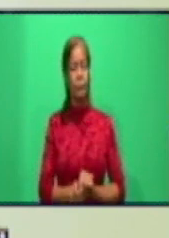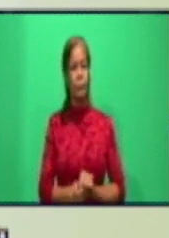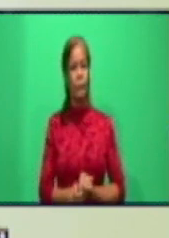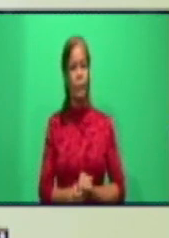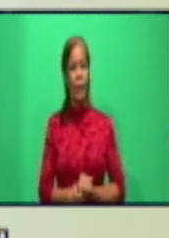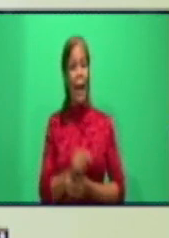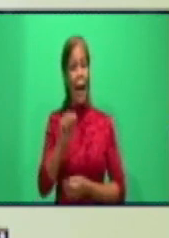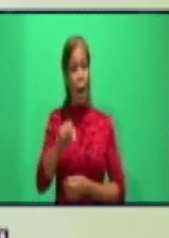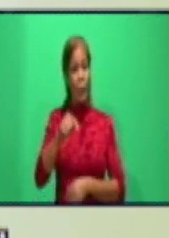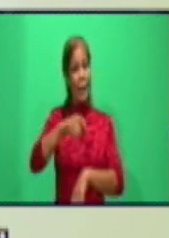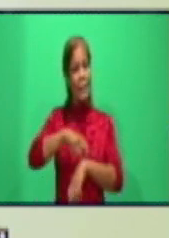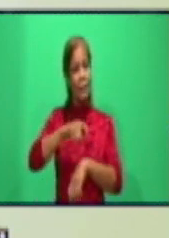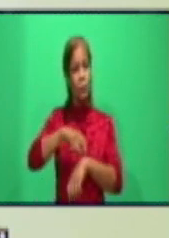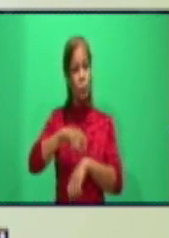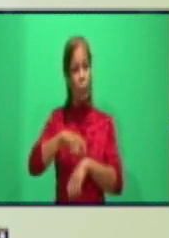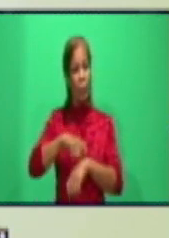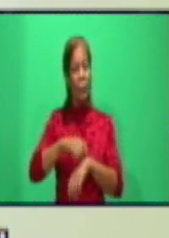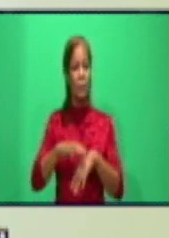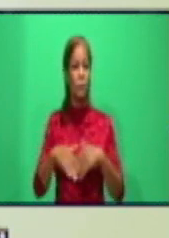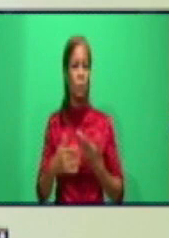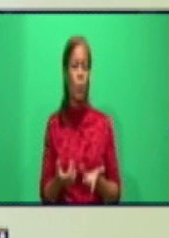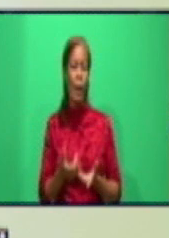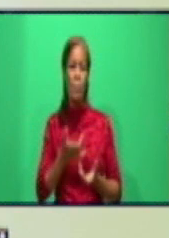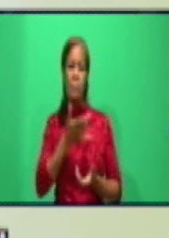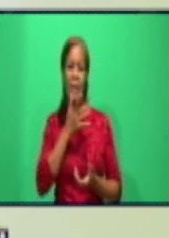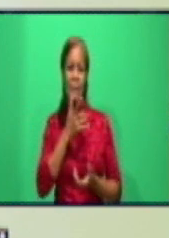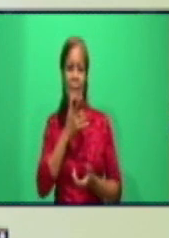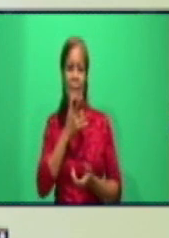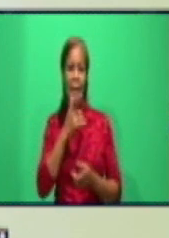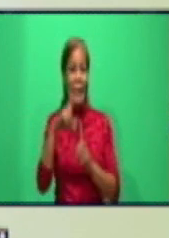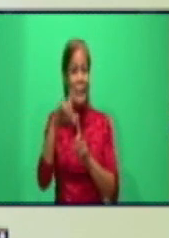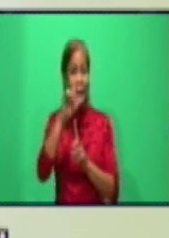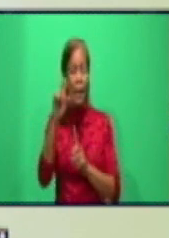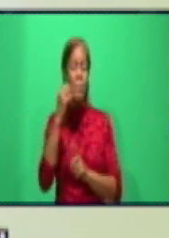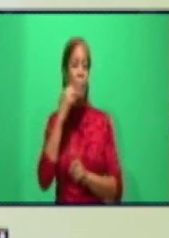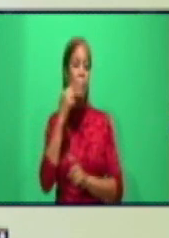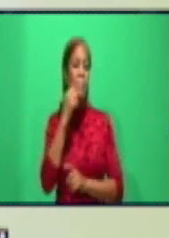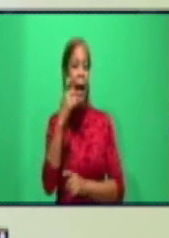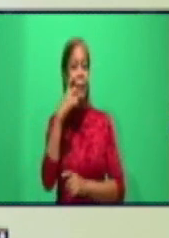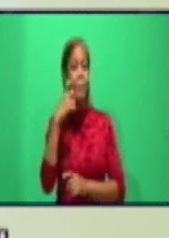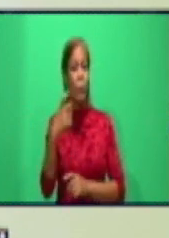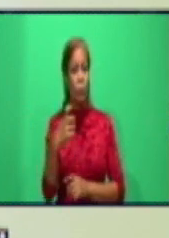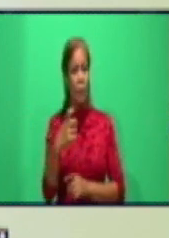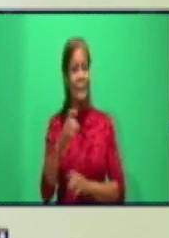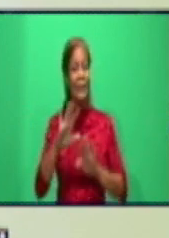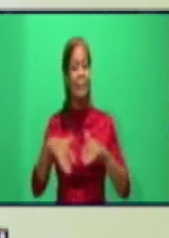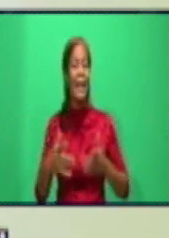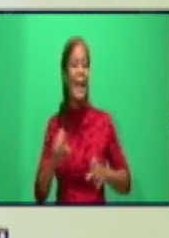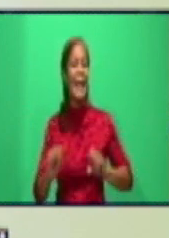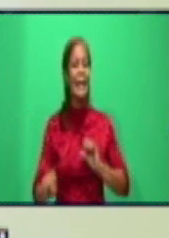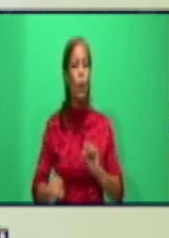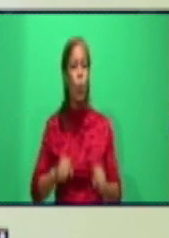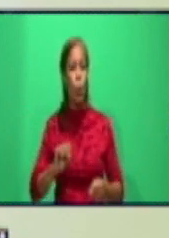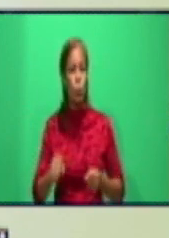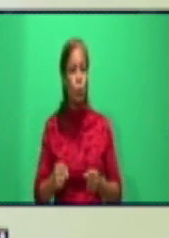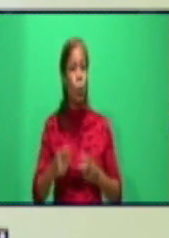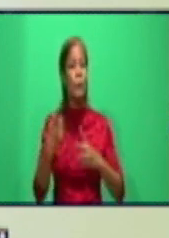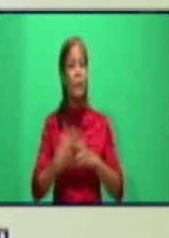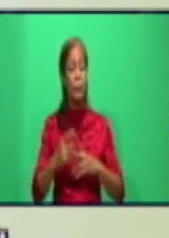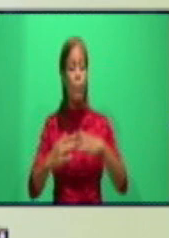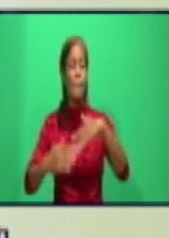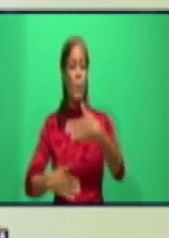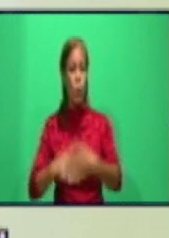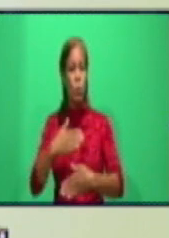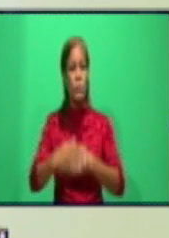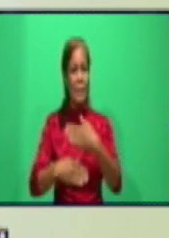son en este momento quizás la piedra angular junto con la epidemiología del control propiamente del proceso salud-enfermedad.